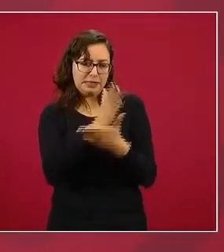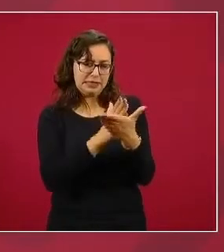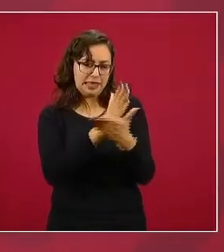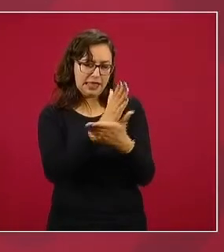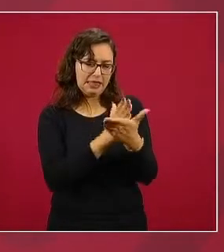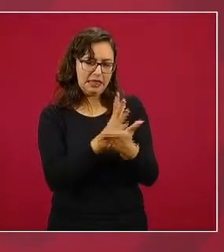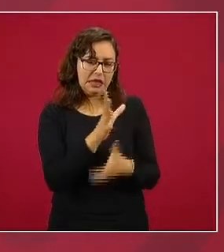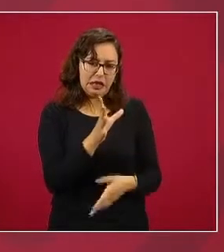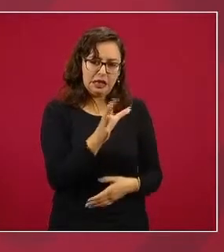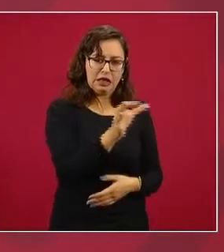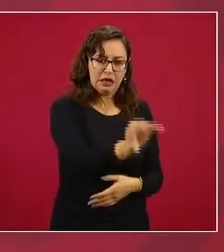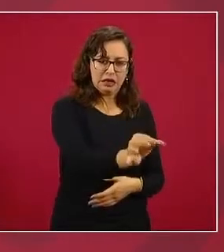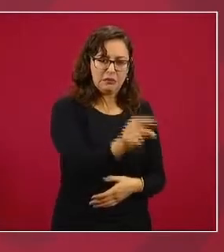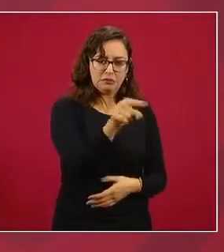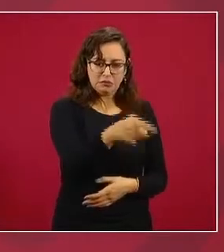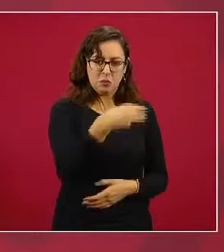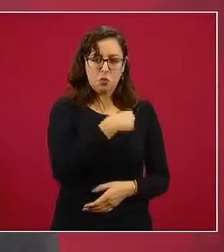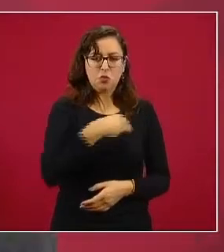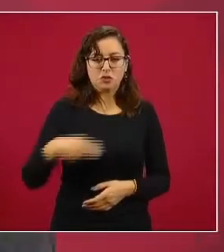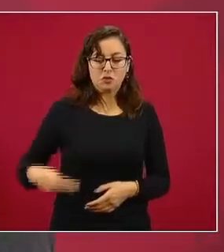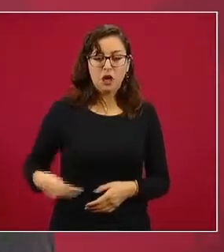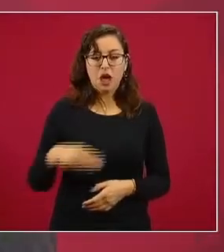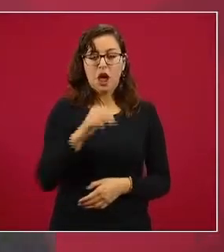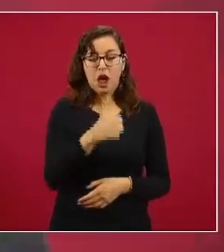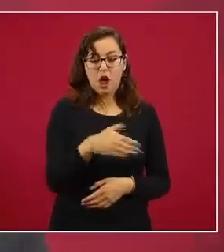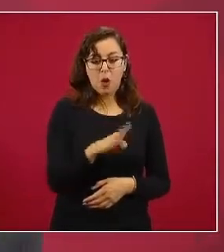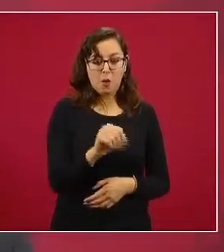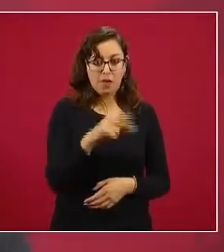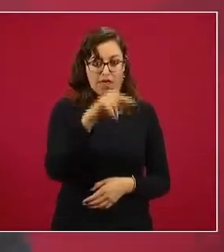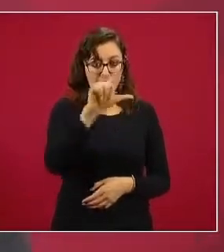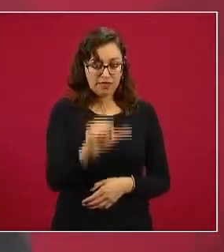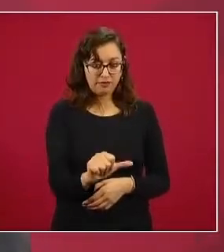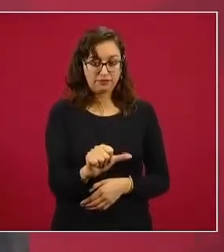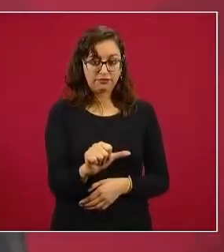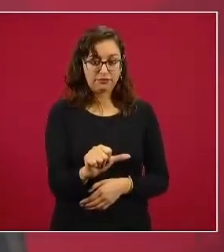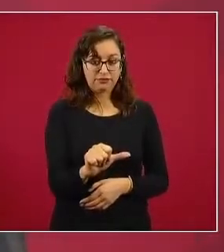Ahí está el municipio. De La Boquilla